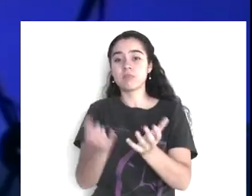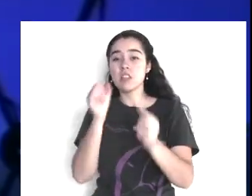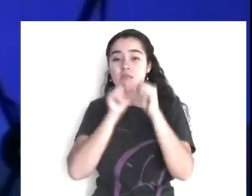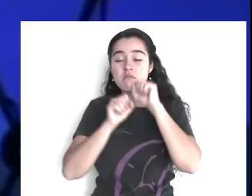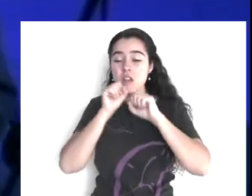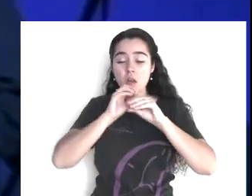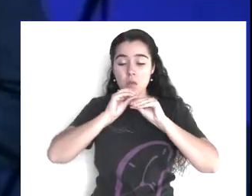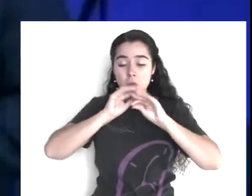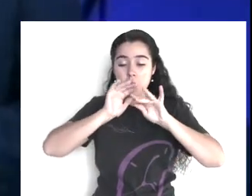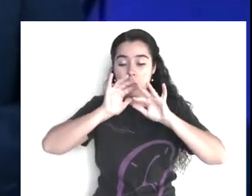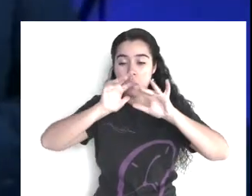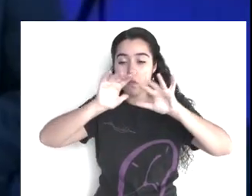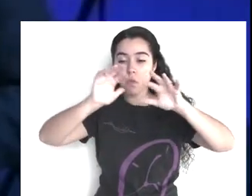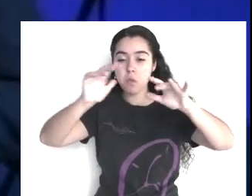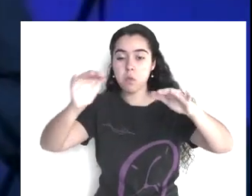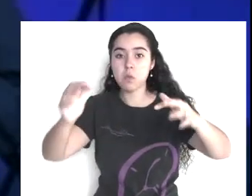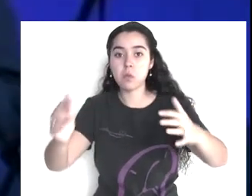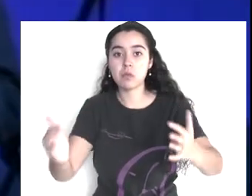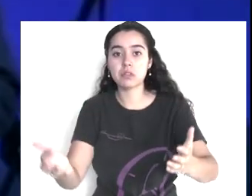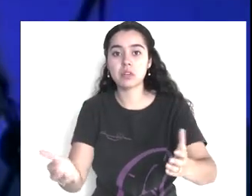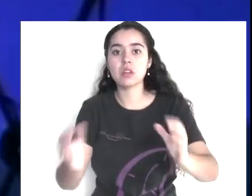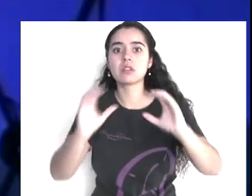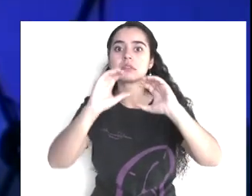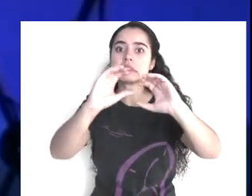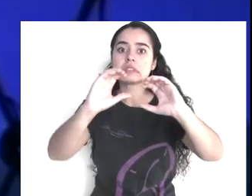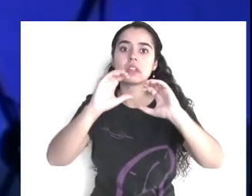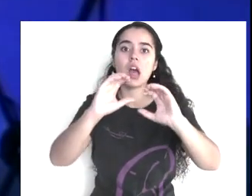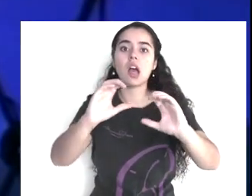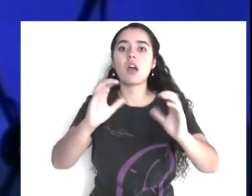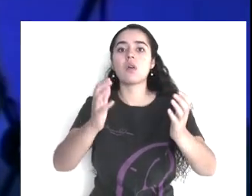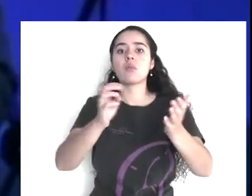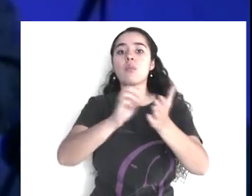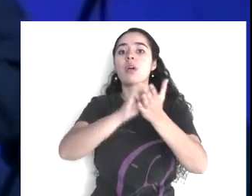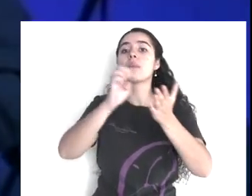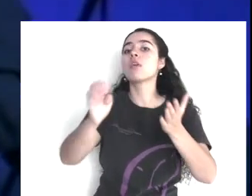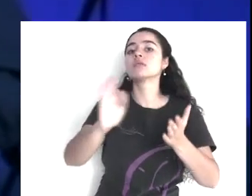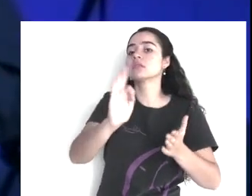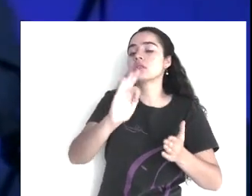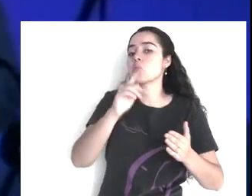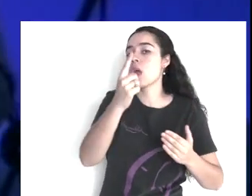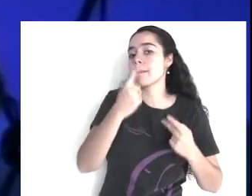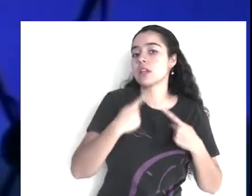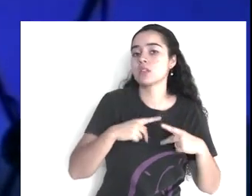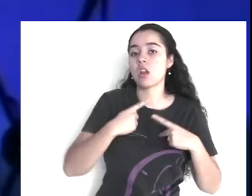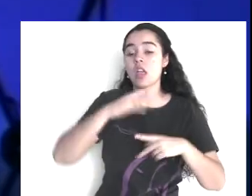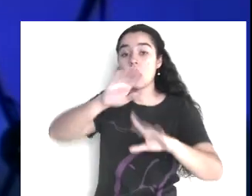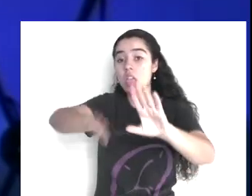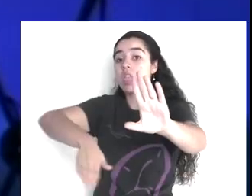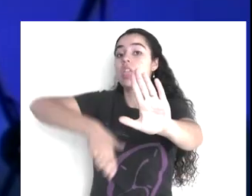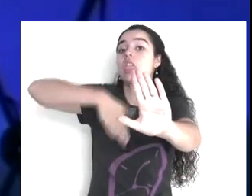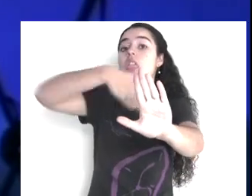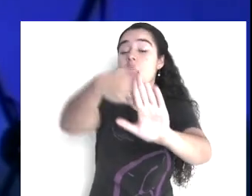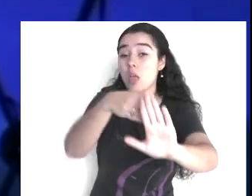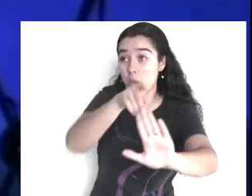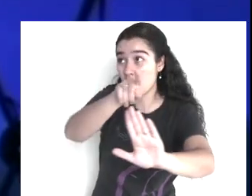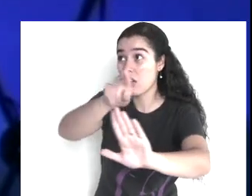y la sabiduría, apunta, a no ser rápidos, para resentirnos, por lo que dicen, de nosotros,